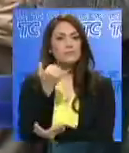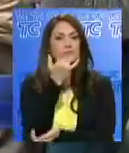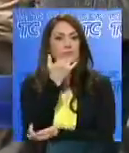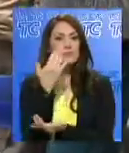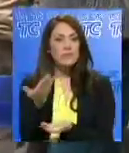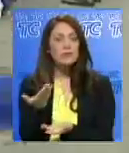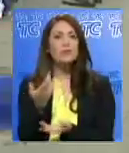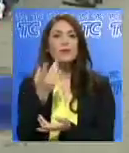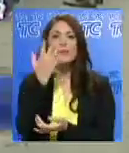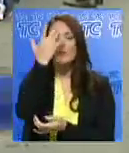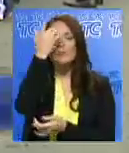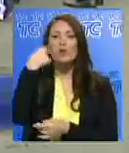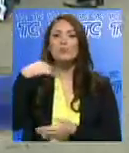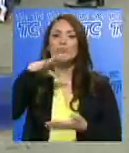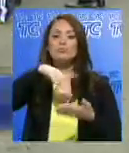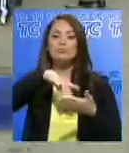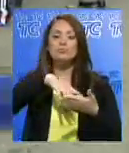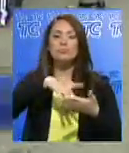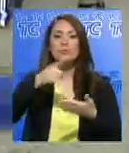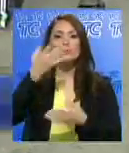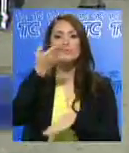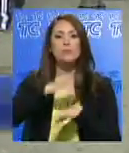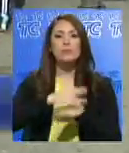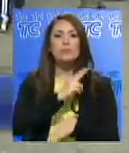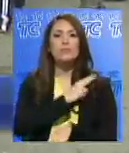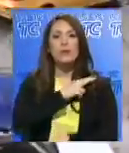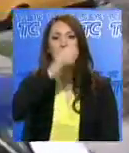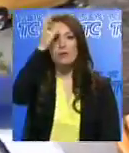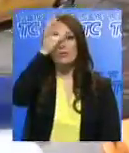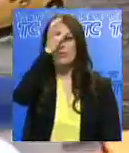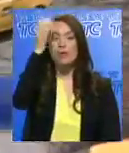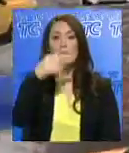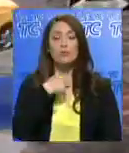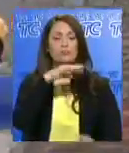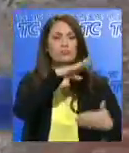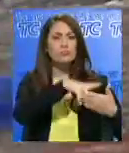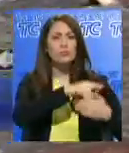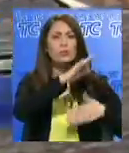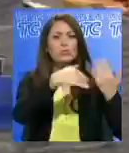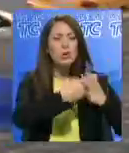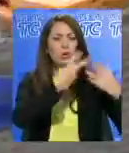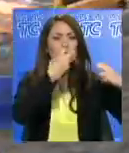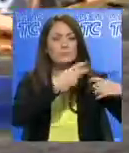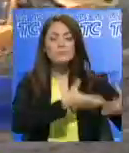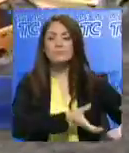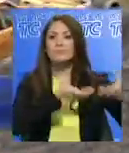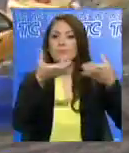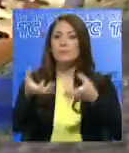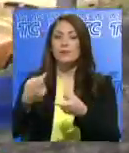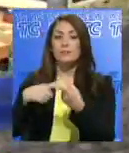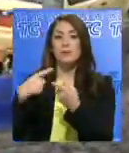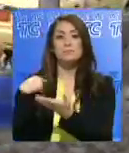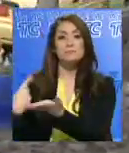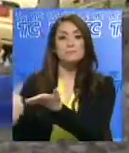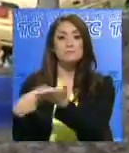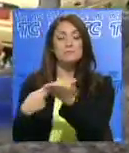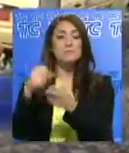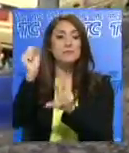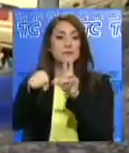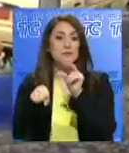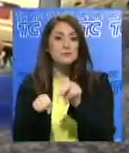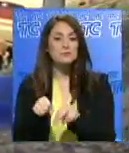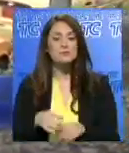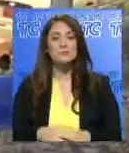presentados en el estudio realizado por la Universidad Católica. Asimismo, también cuestionan la entrega al último momento del